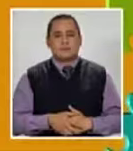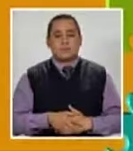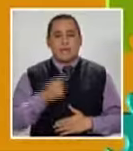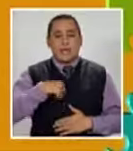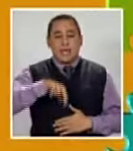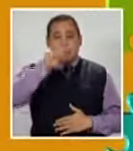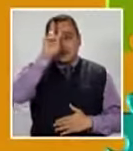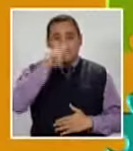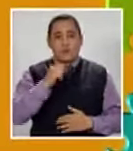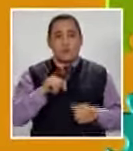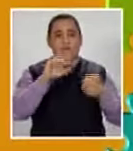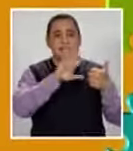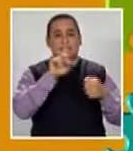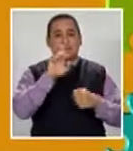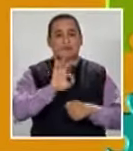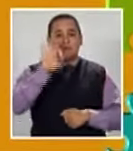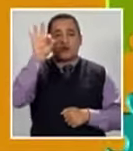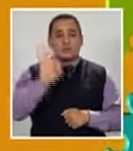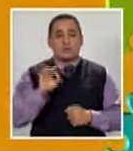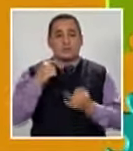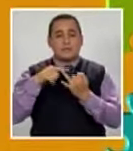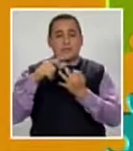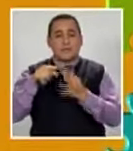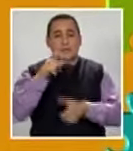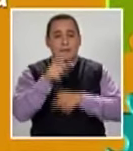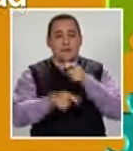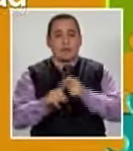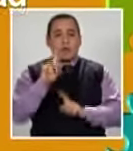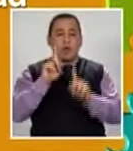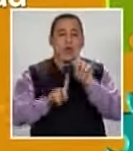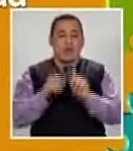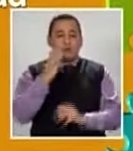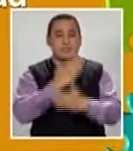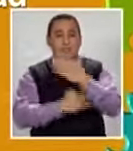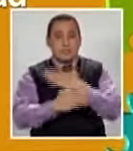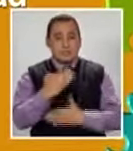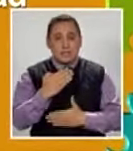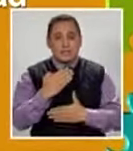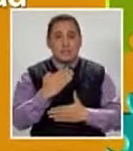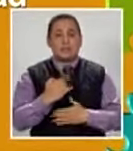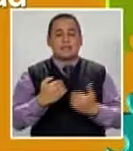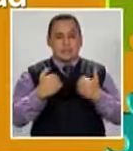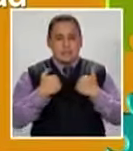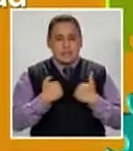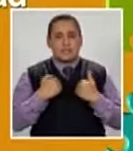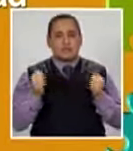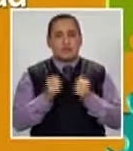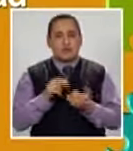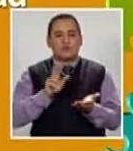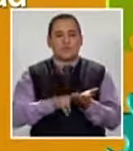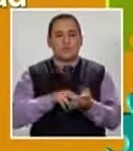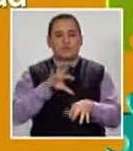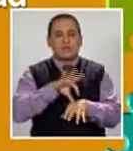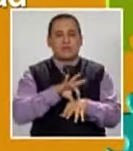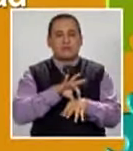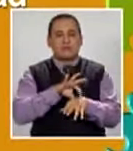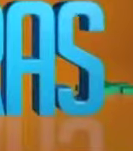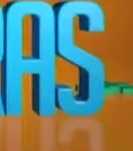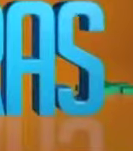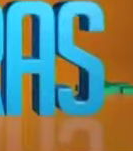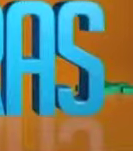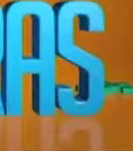En el Perú El 61% De las personas Con algún tipo De discapacidad Cuentan con seguro De salud